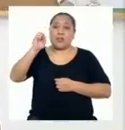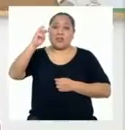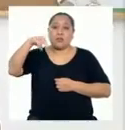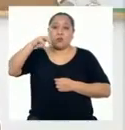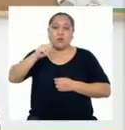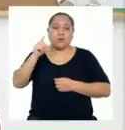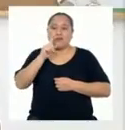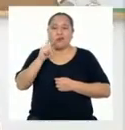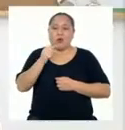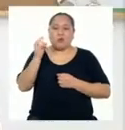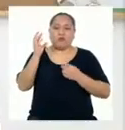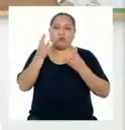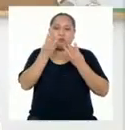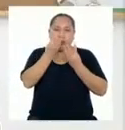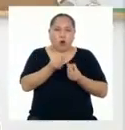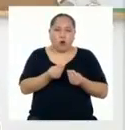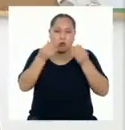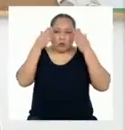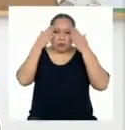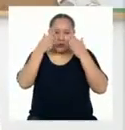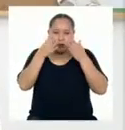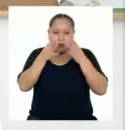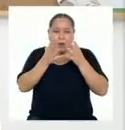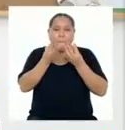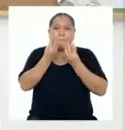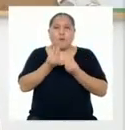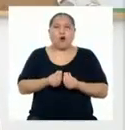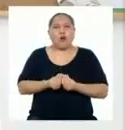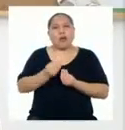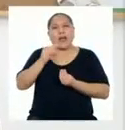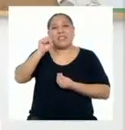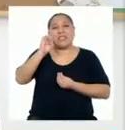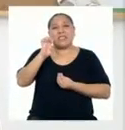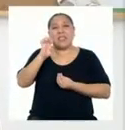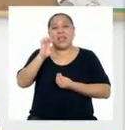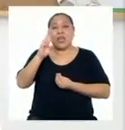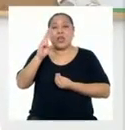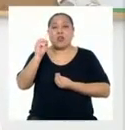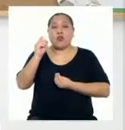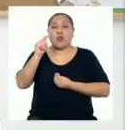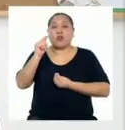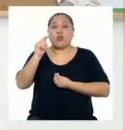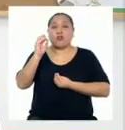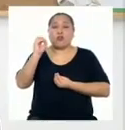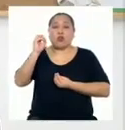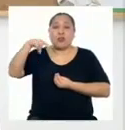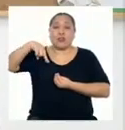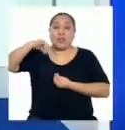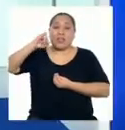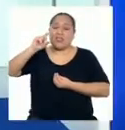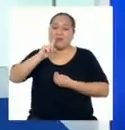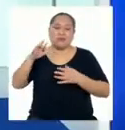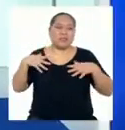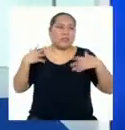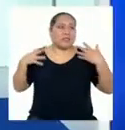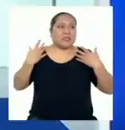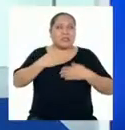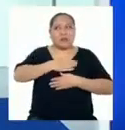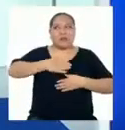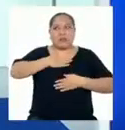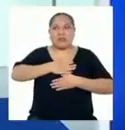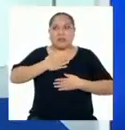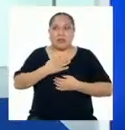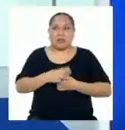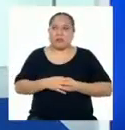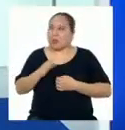disminuya la concentración de serotonina relacionada, como sabemos, con el optimismo, el bienestar y la motivación. Luego lo